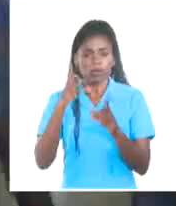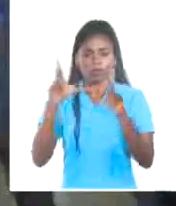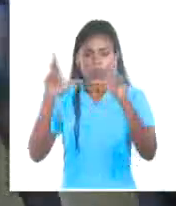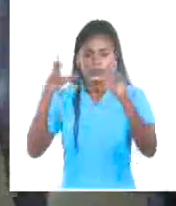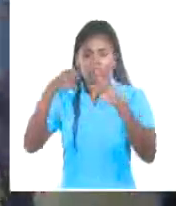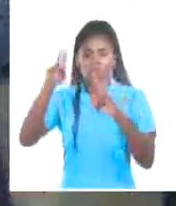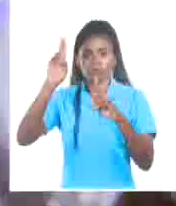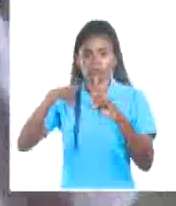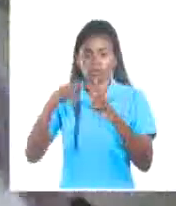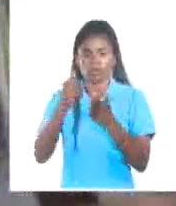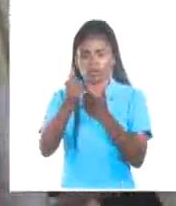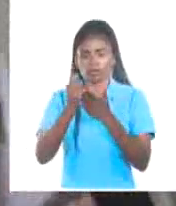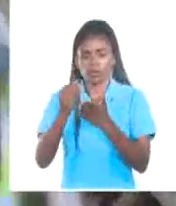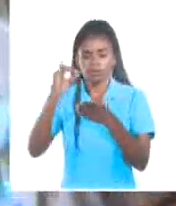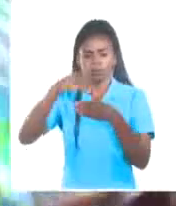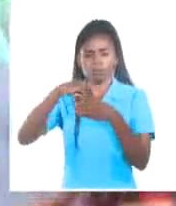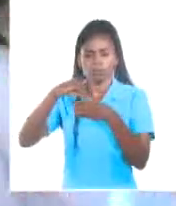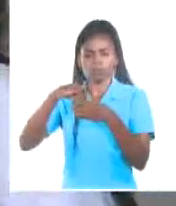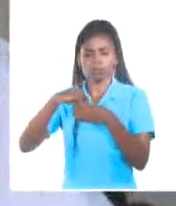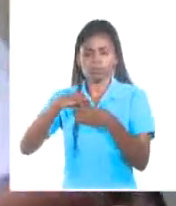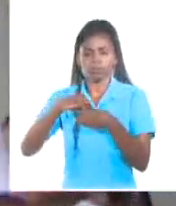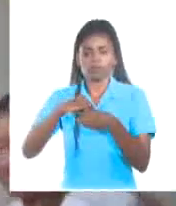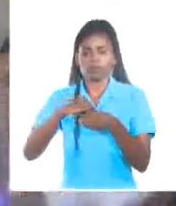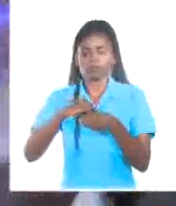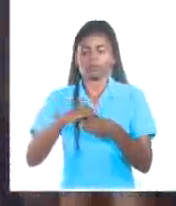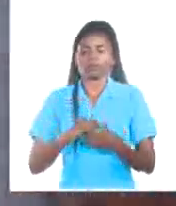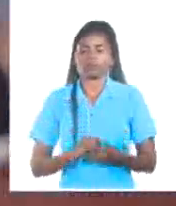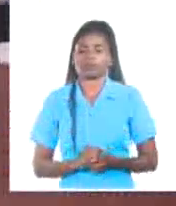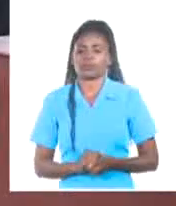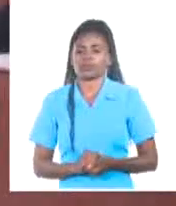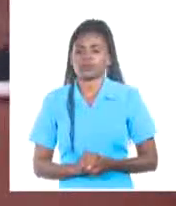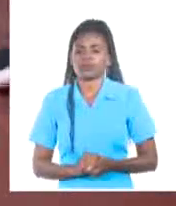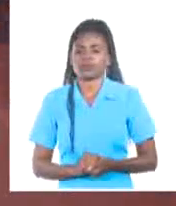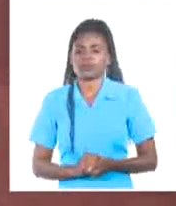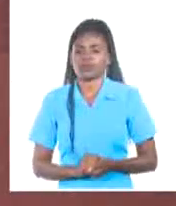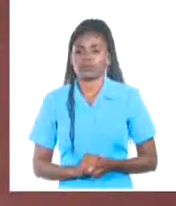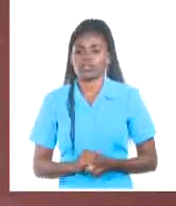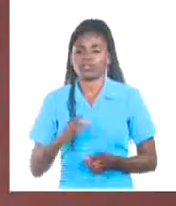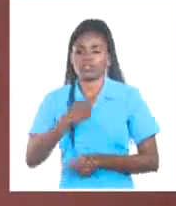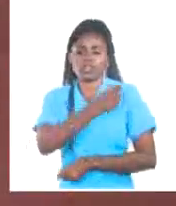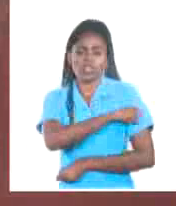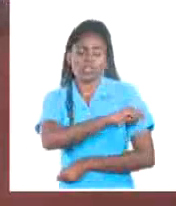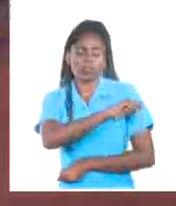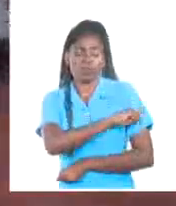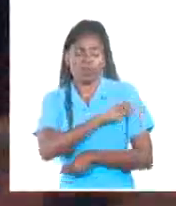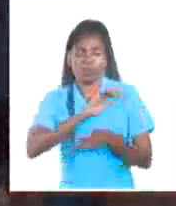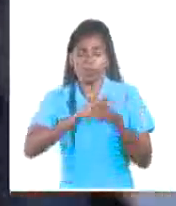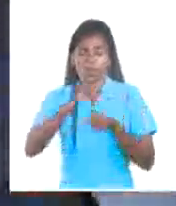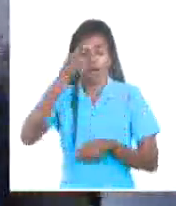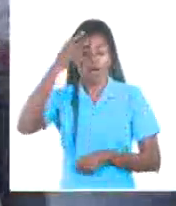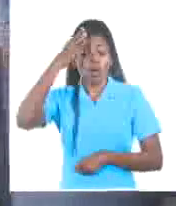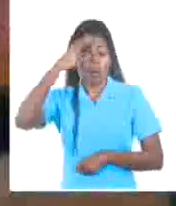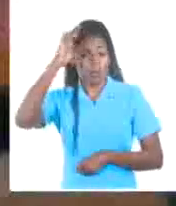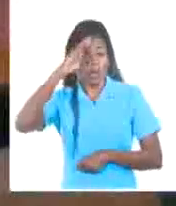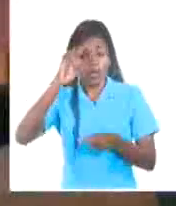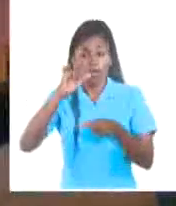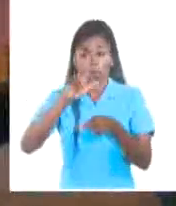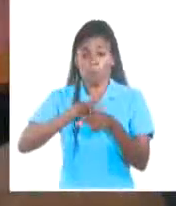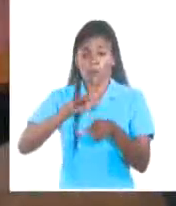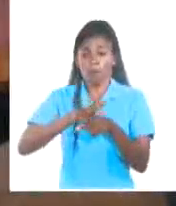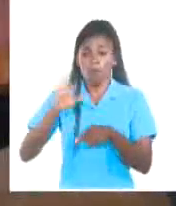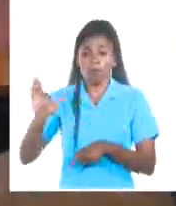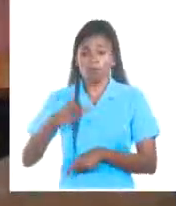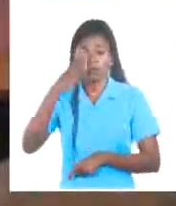La laboración de integrantes de esta manifestación artística emanada de los pueblos hermanos de México, Paraguay, Francia y Cuba.